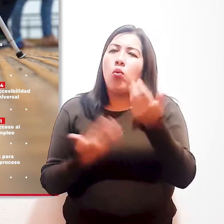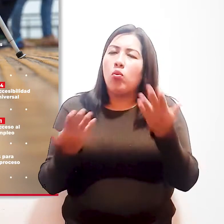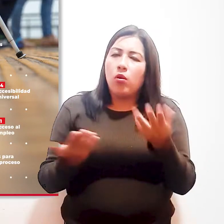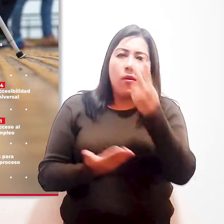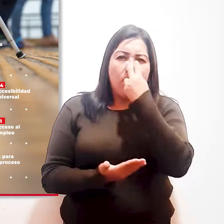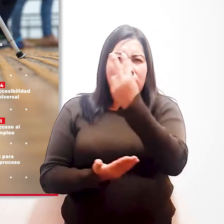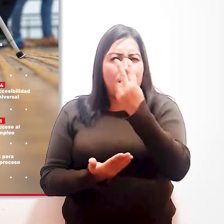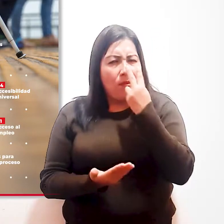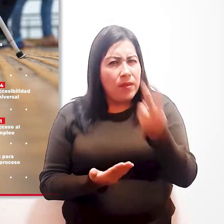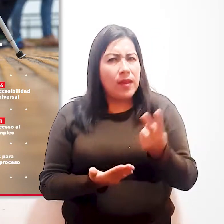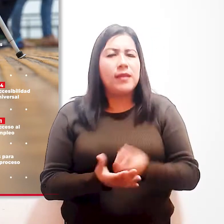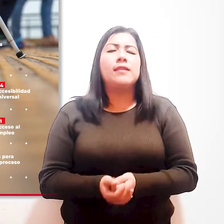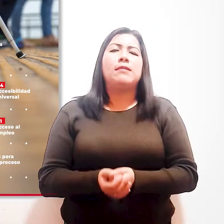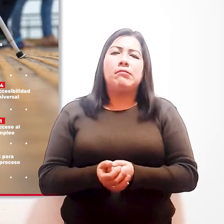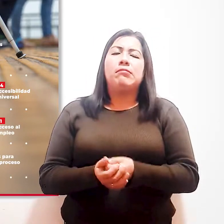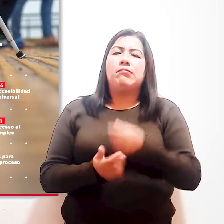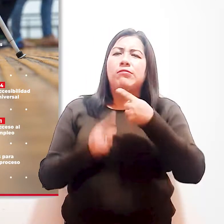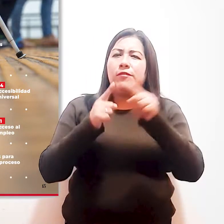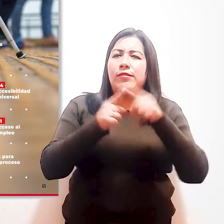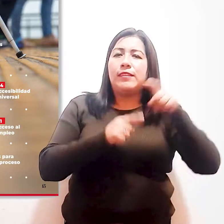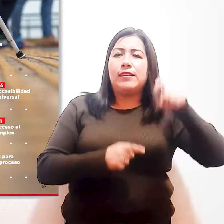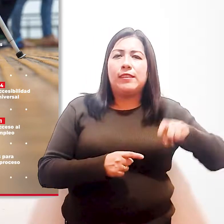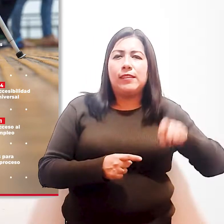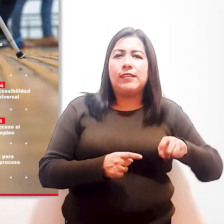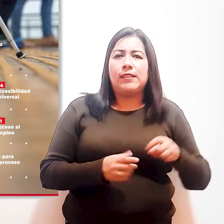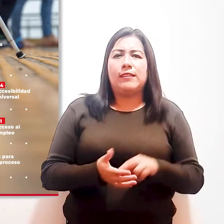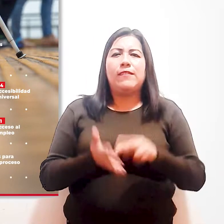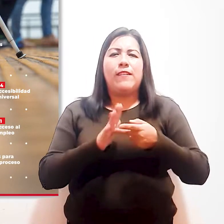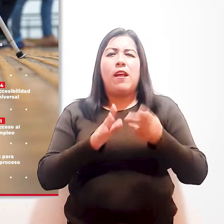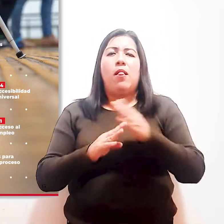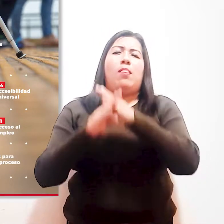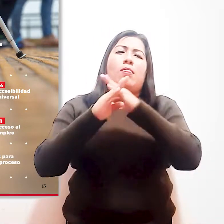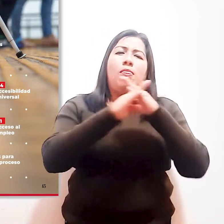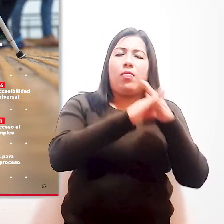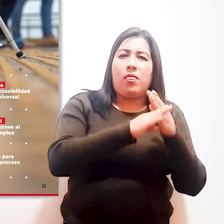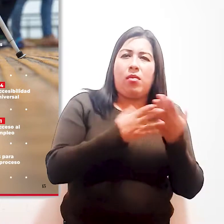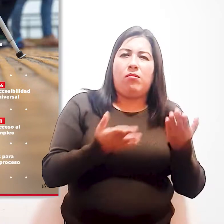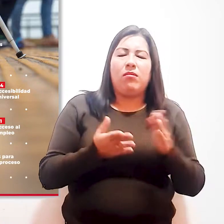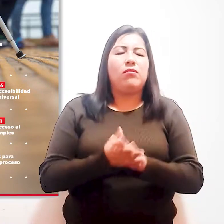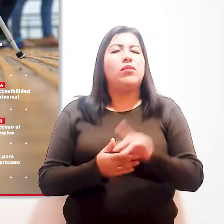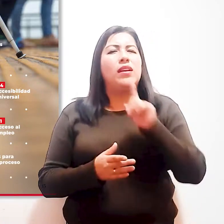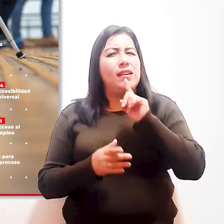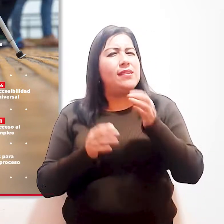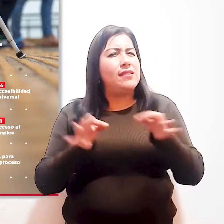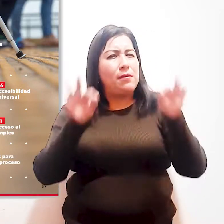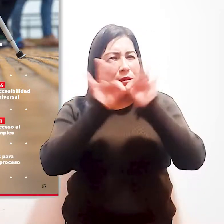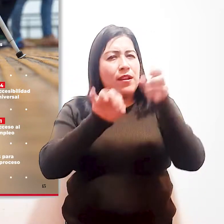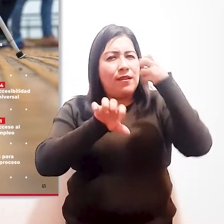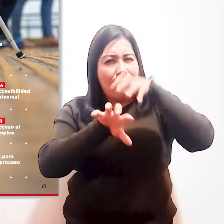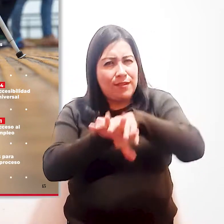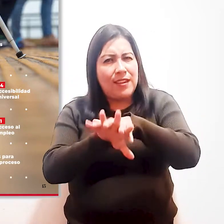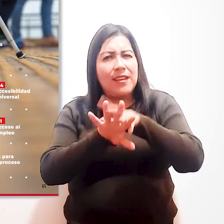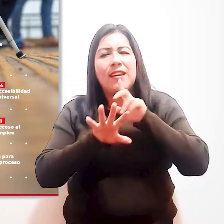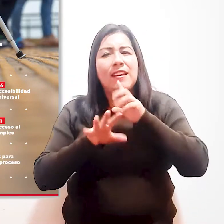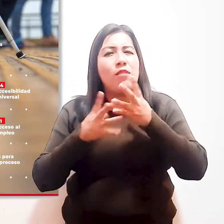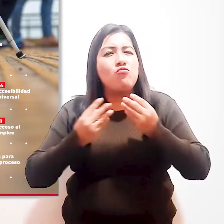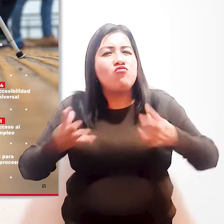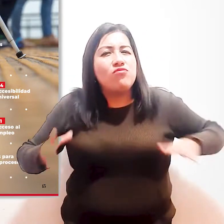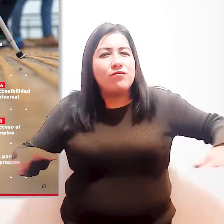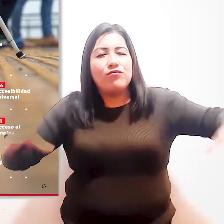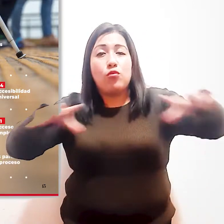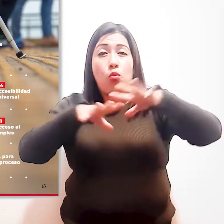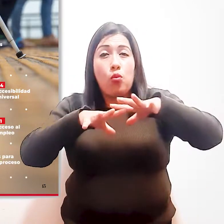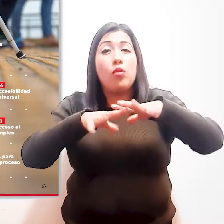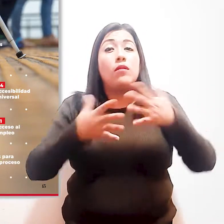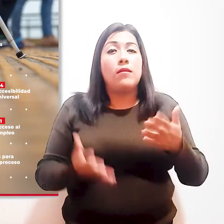embargo, esta no se restringe ni se agota en ella. Esto es muy importante porque la inclusión es sinónimo de pluralismo social.